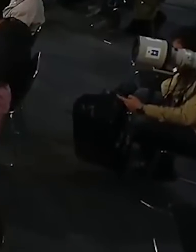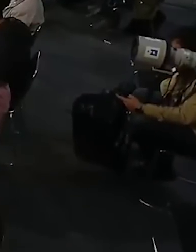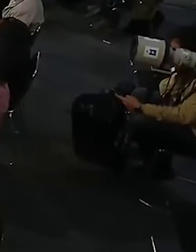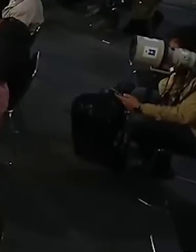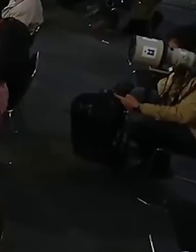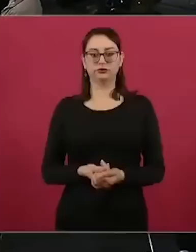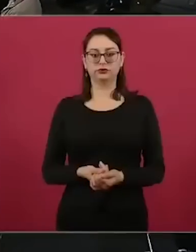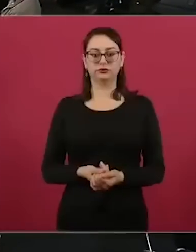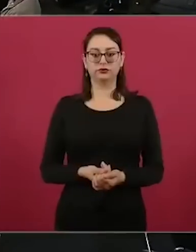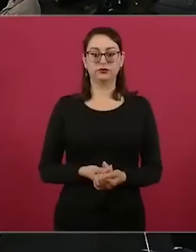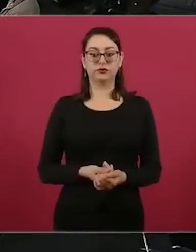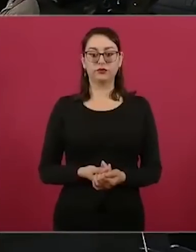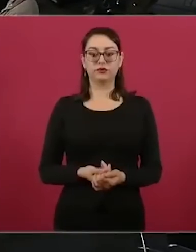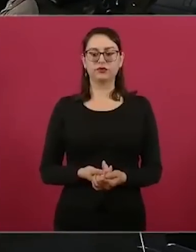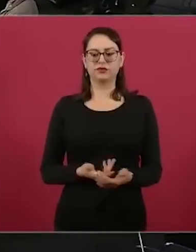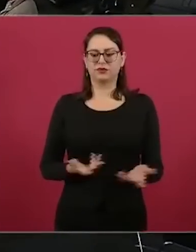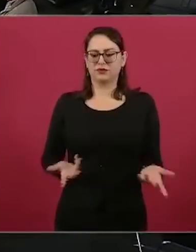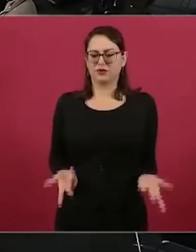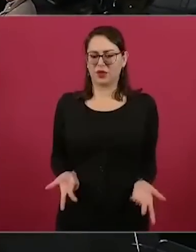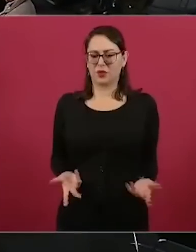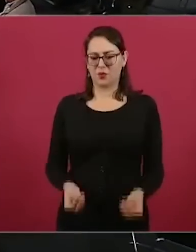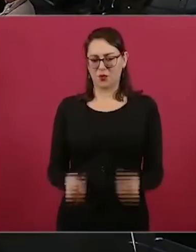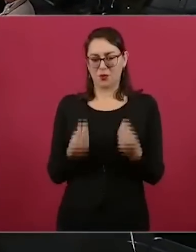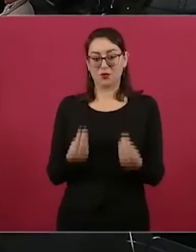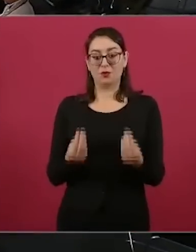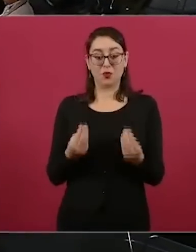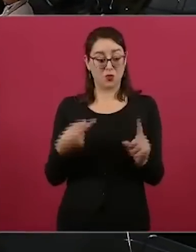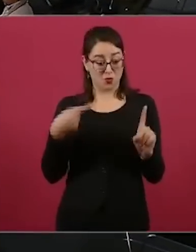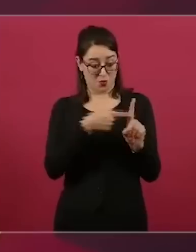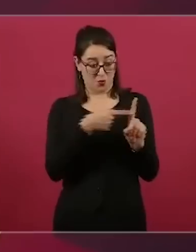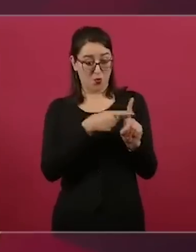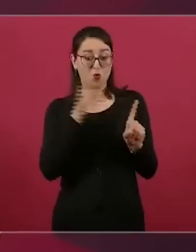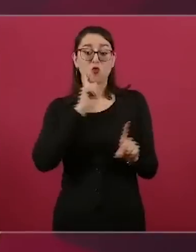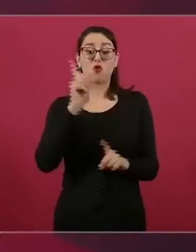¿Cuándo ha ido Xochitl Galvez a la Sierra de Chiapas?